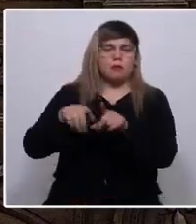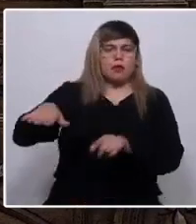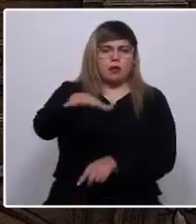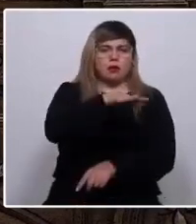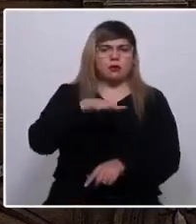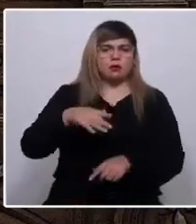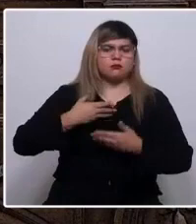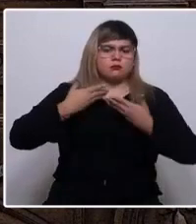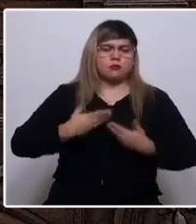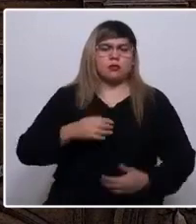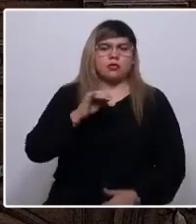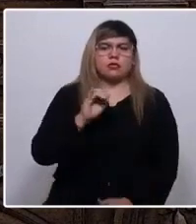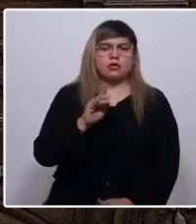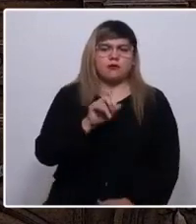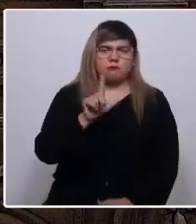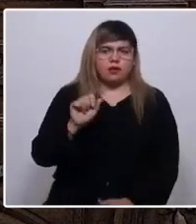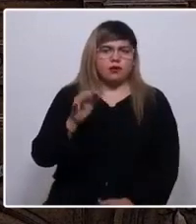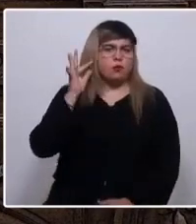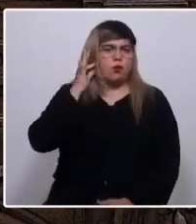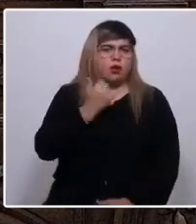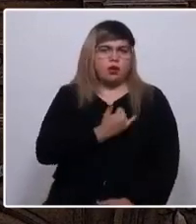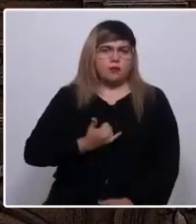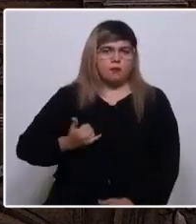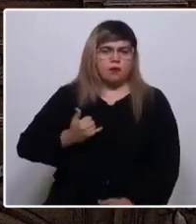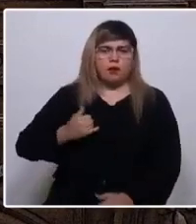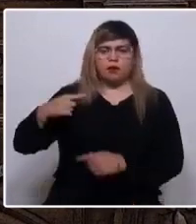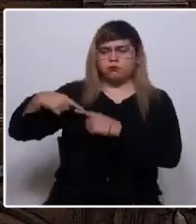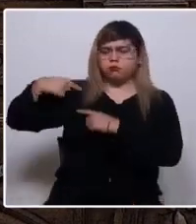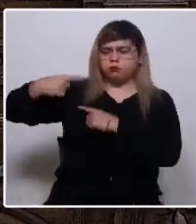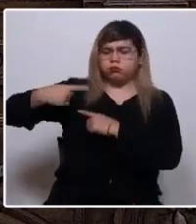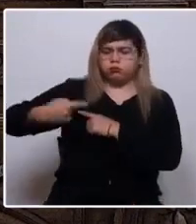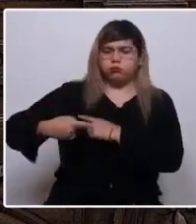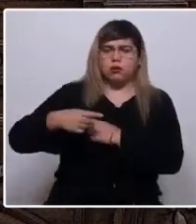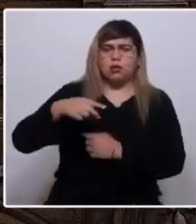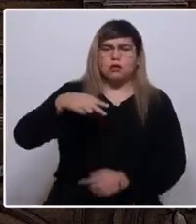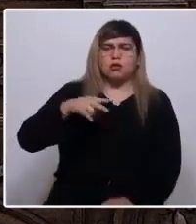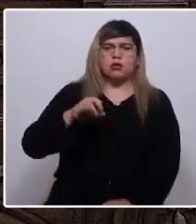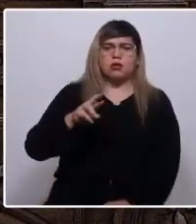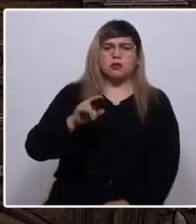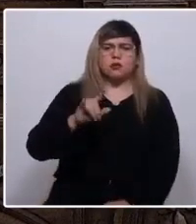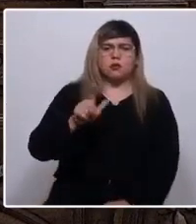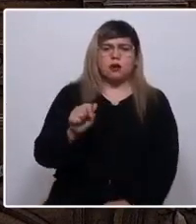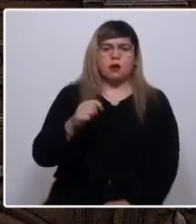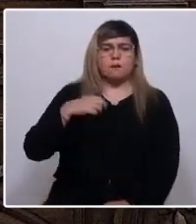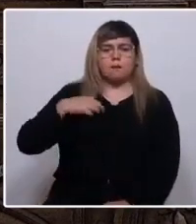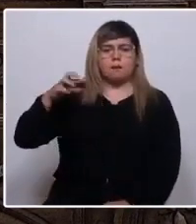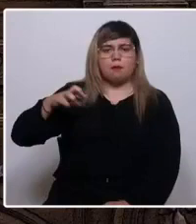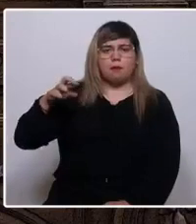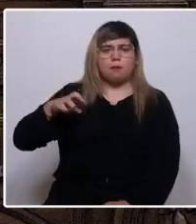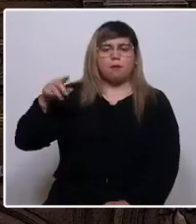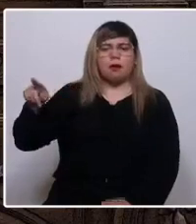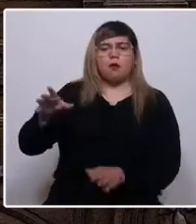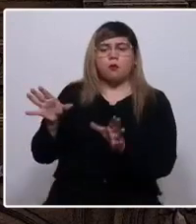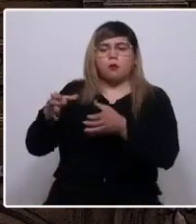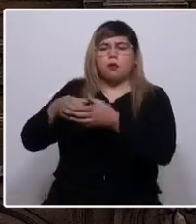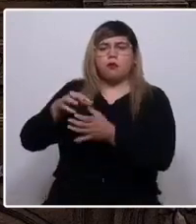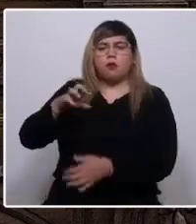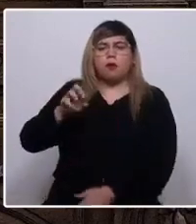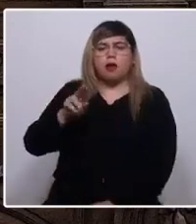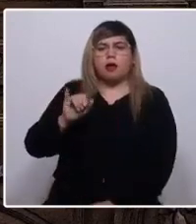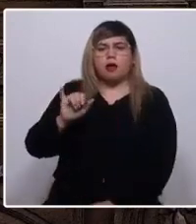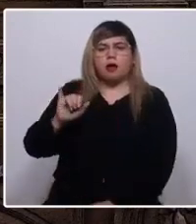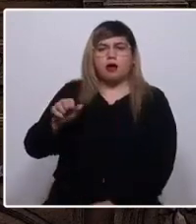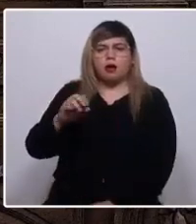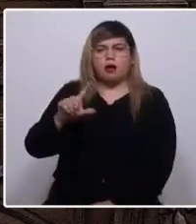soy Isabela Mamani, soy mujer aymara, mis ancestros son de Hiluga, mi padre Jacinto Mamani Choque del pueblo de Parajaya, mi madre